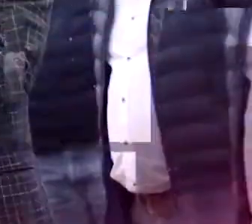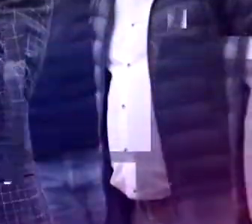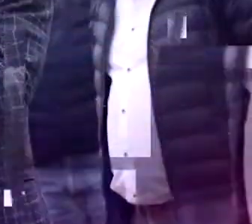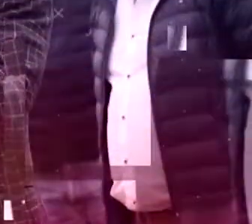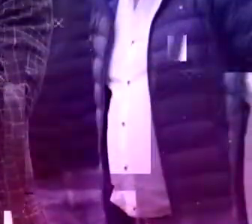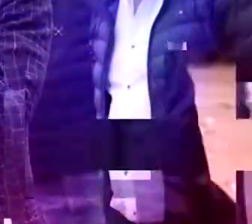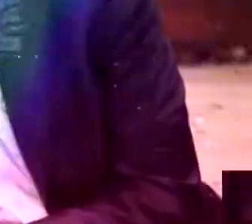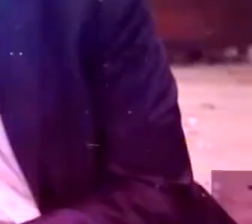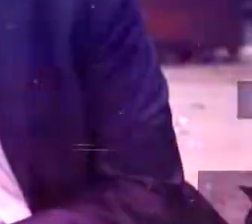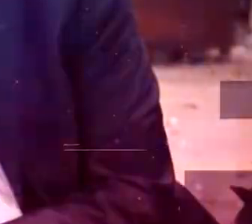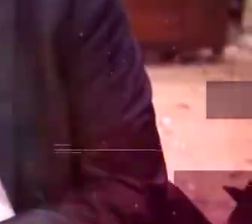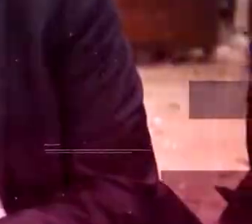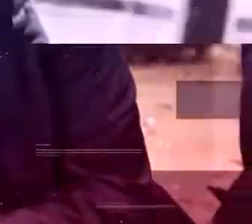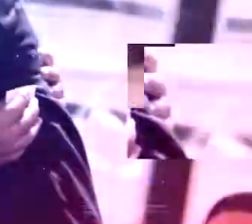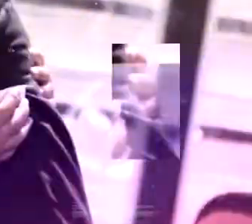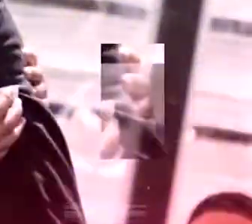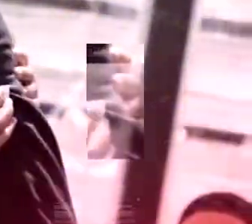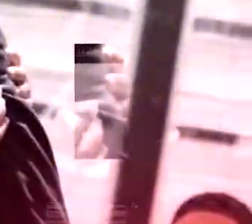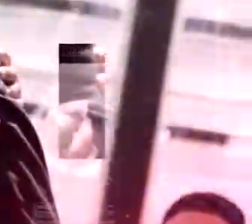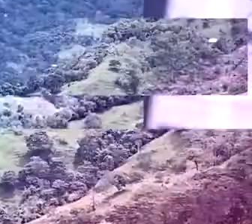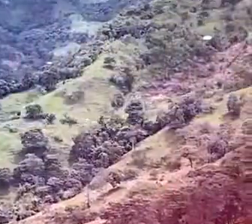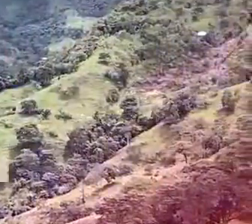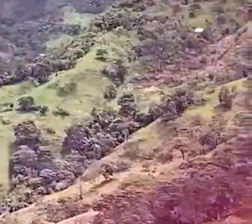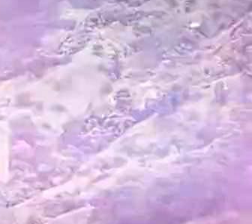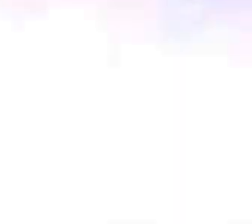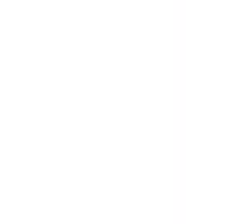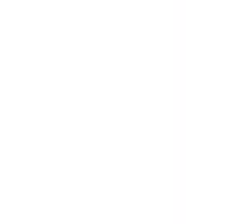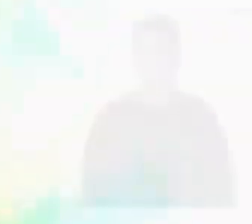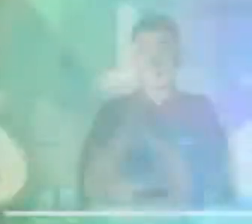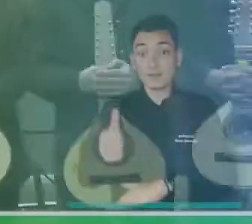Así Boyacá avanza